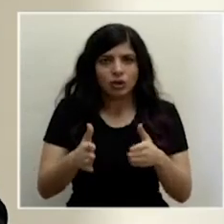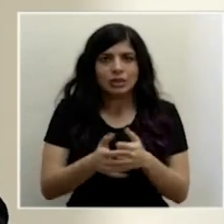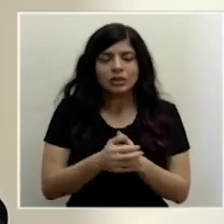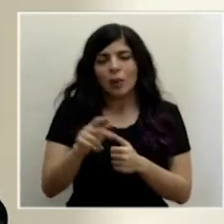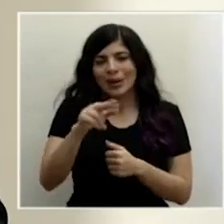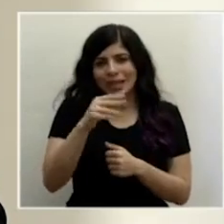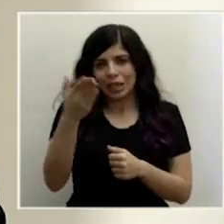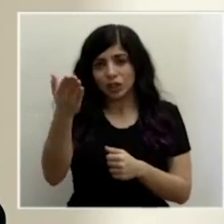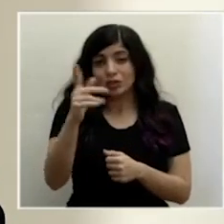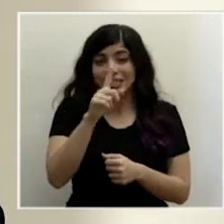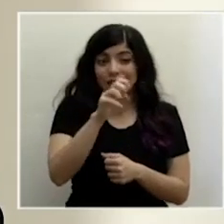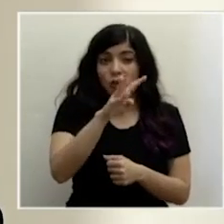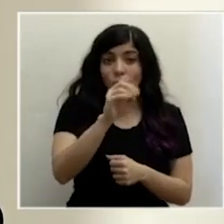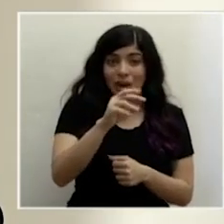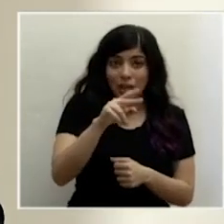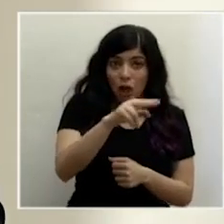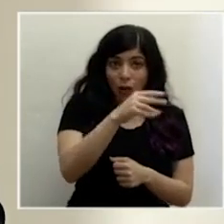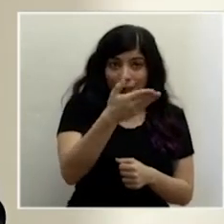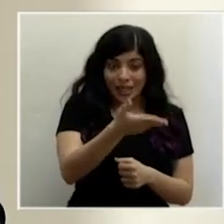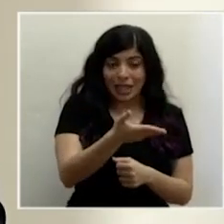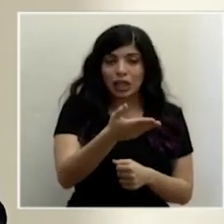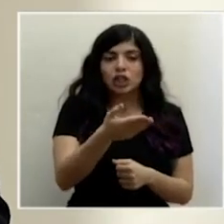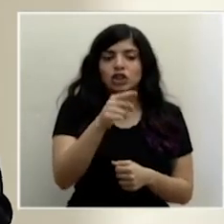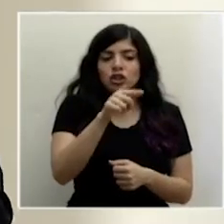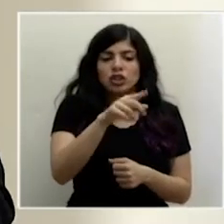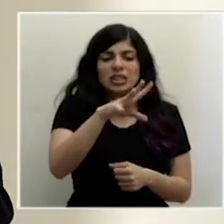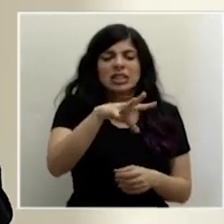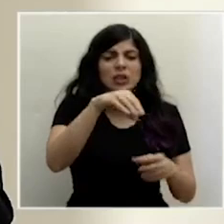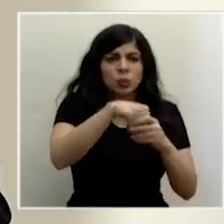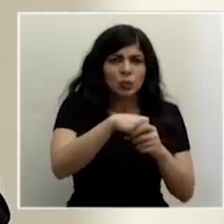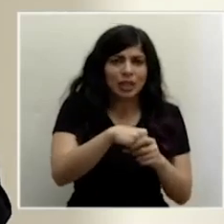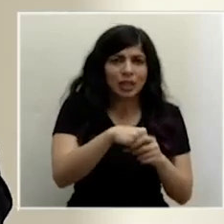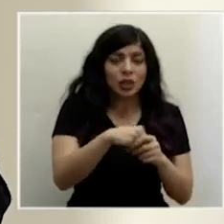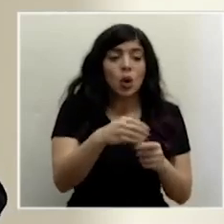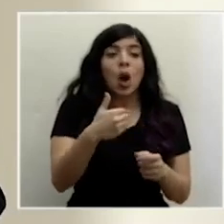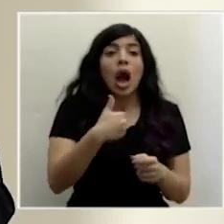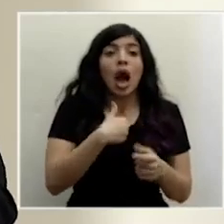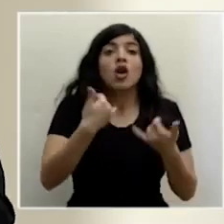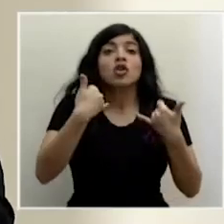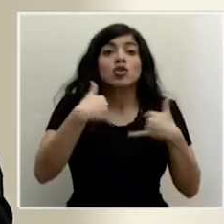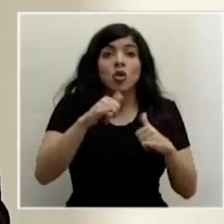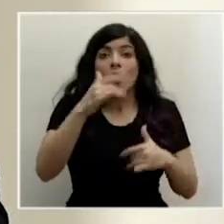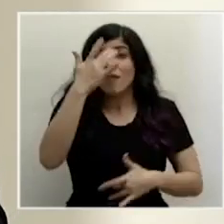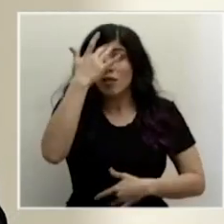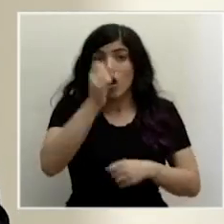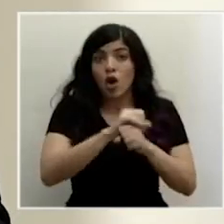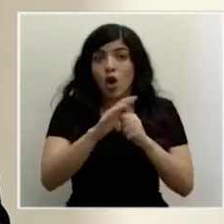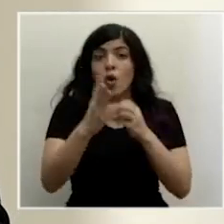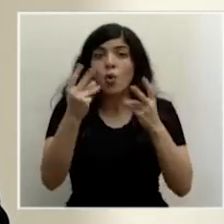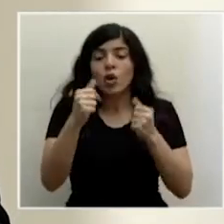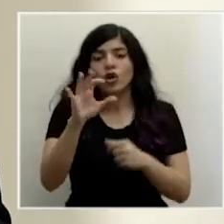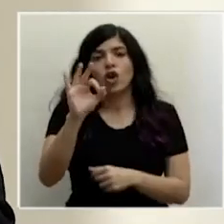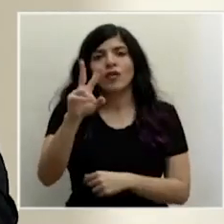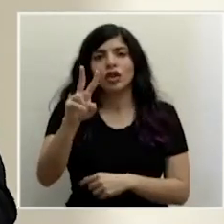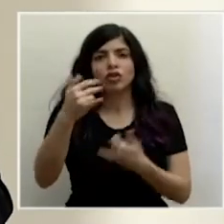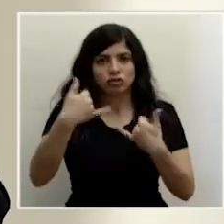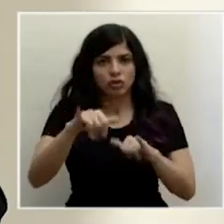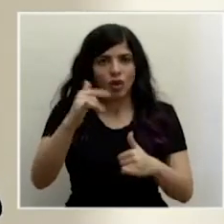De estos 140 compañeros se encuentran con el COVID todavía activo, 92 de ellos,